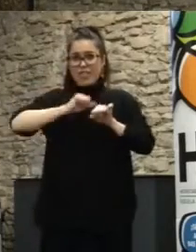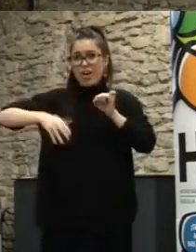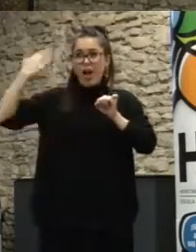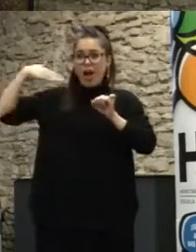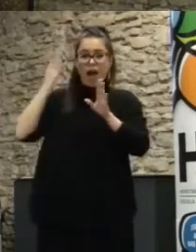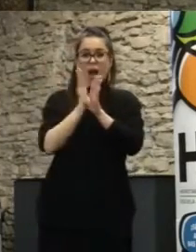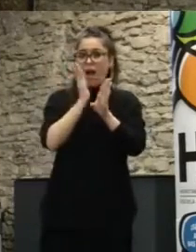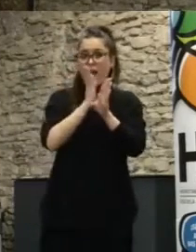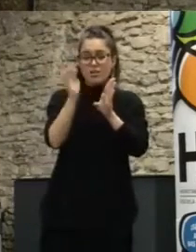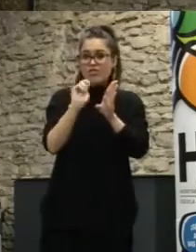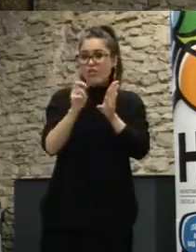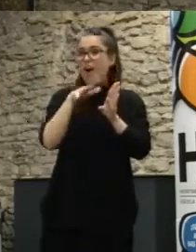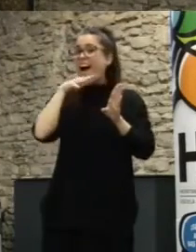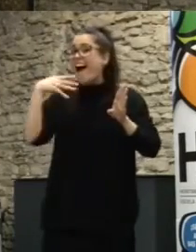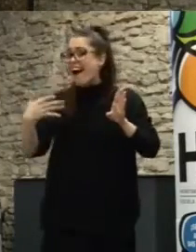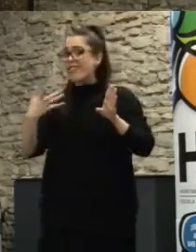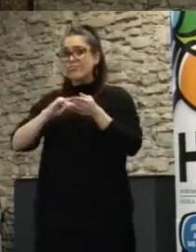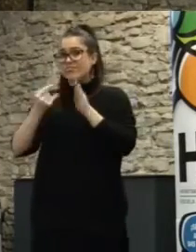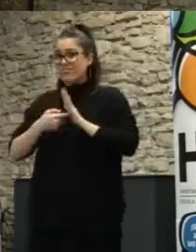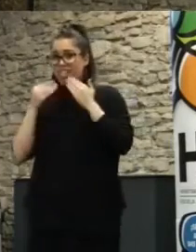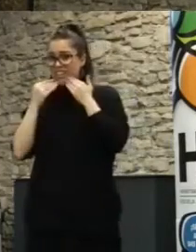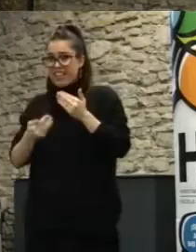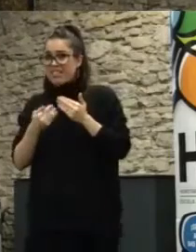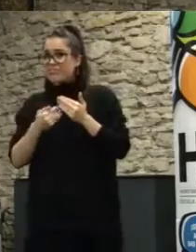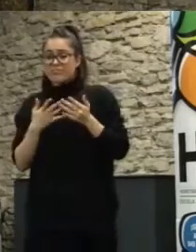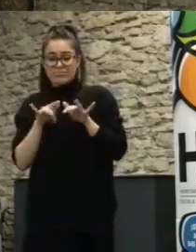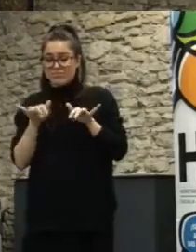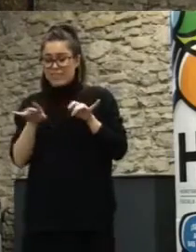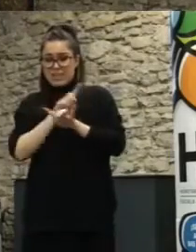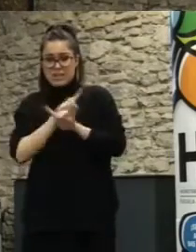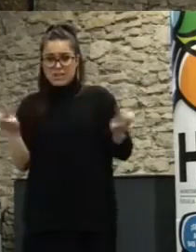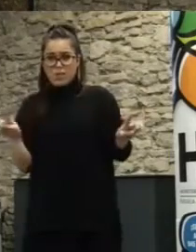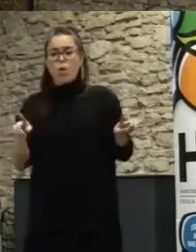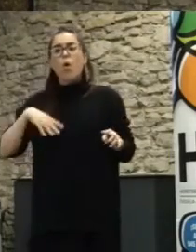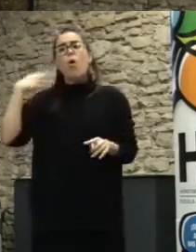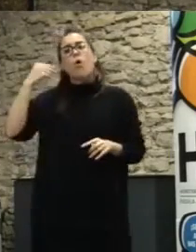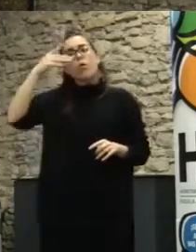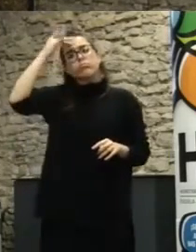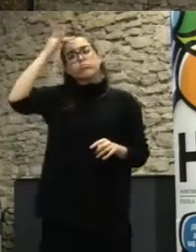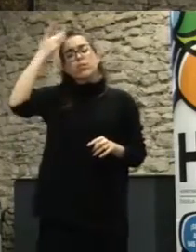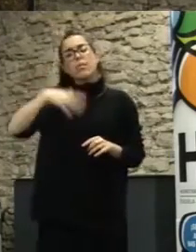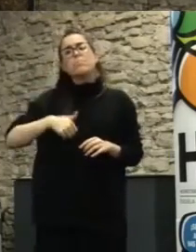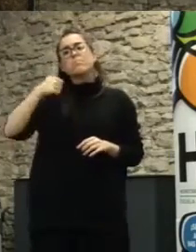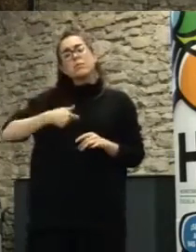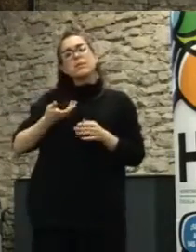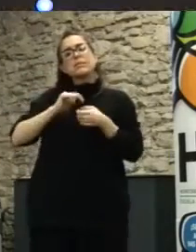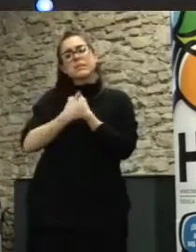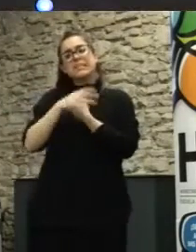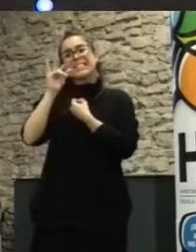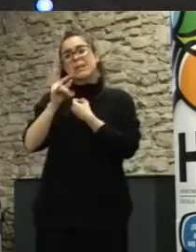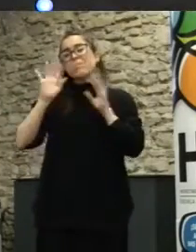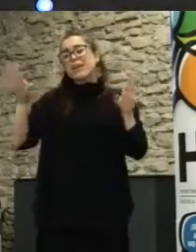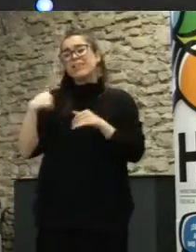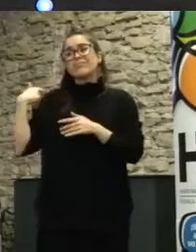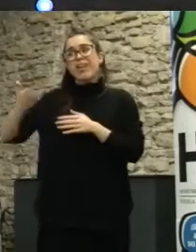la digital. Sí se han incorporado los jóvenes a la forma de participación, pero las clases más excluidas de la